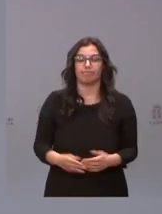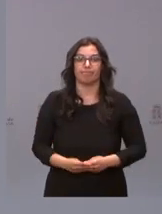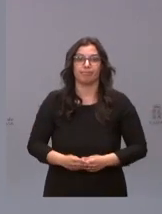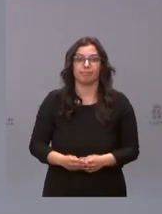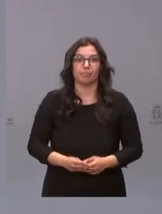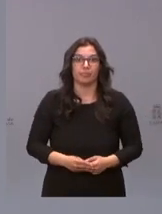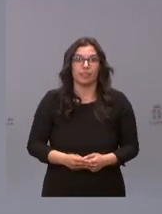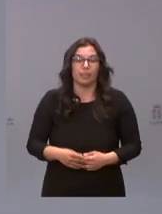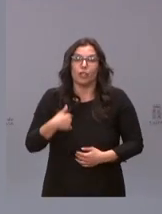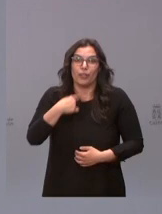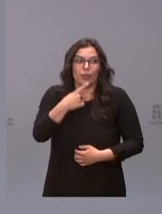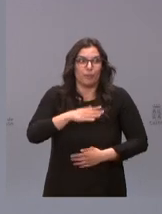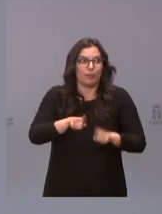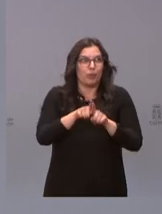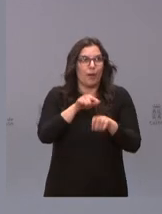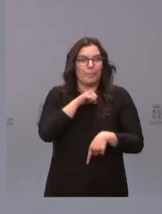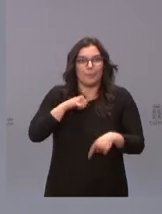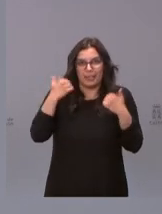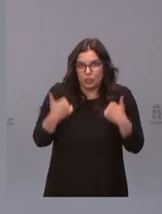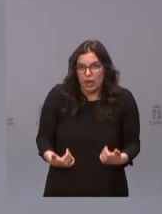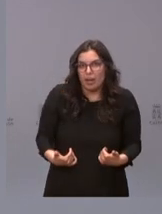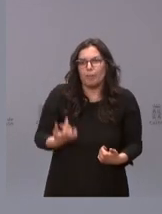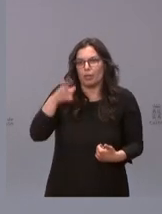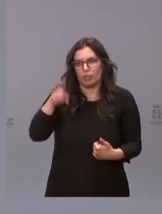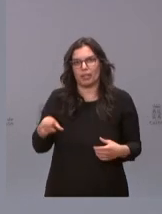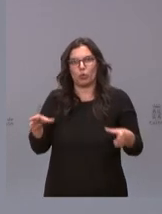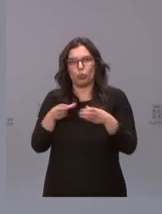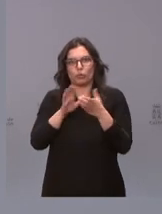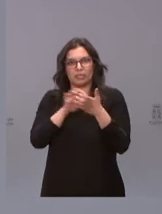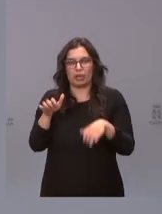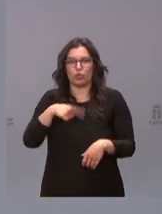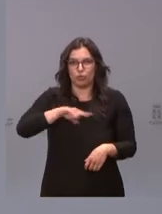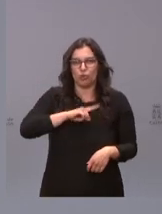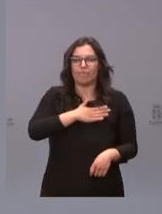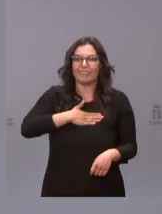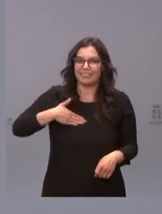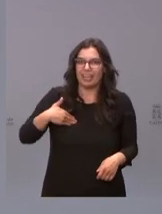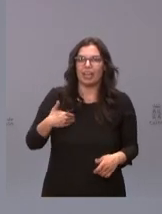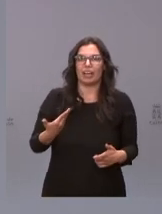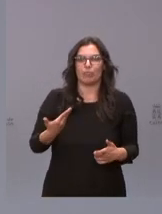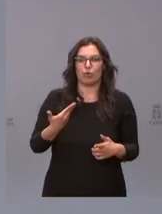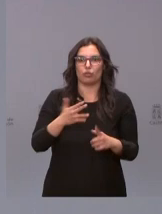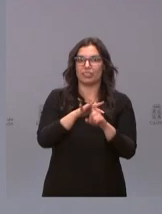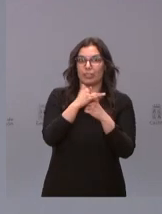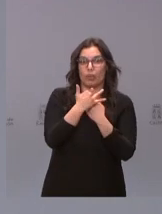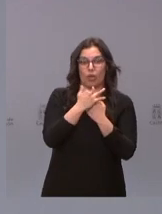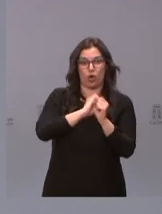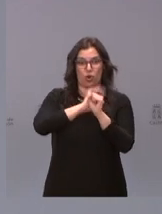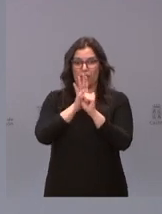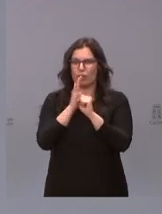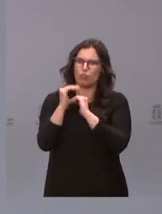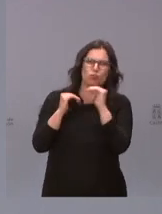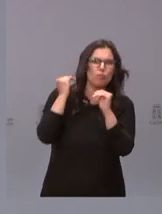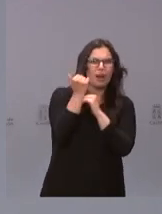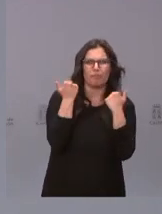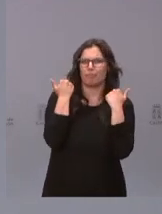términos personales, pero de la Junta de Castilla y León superar esta situación, esta pandemia lo